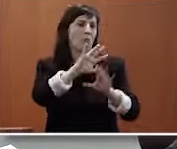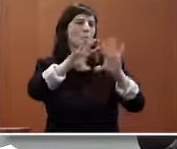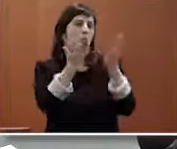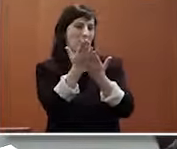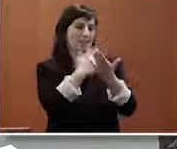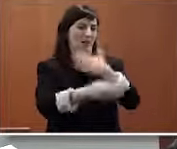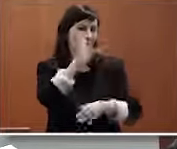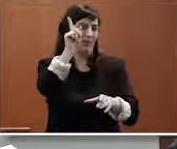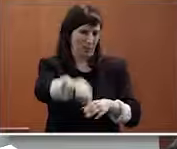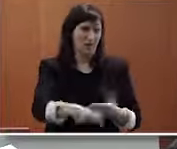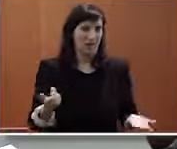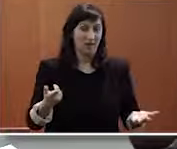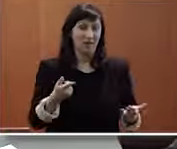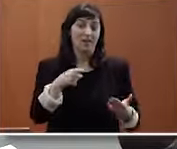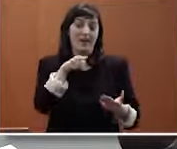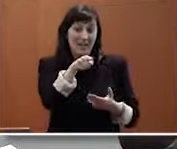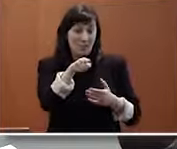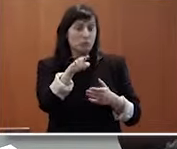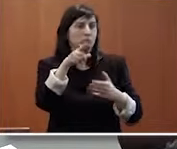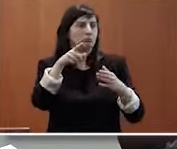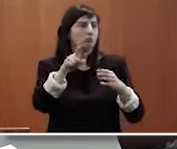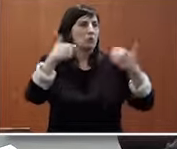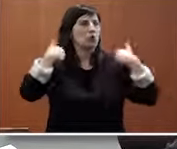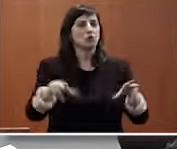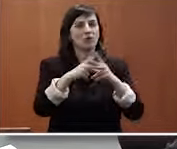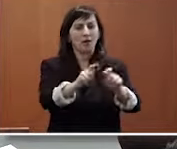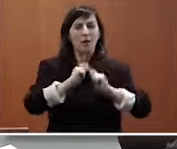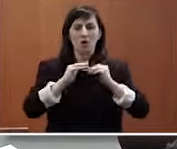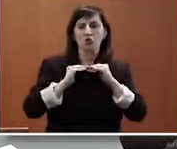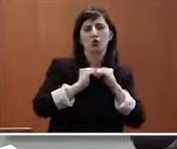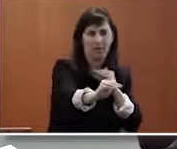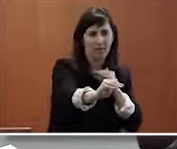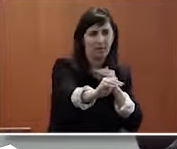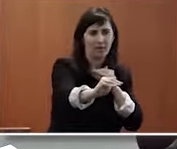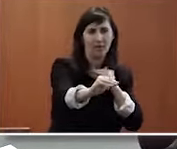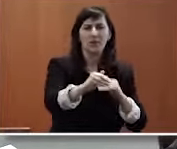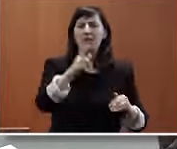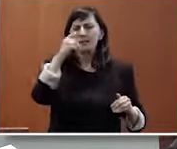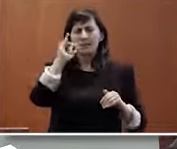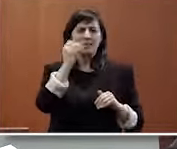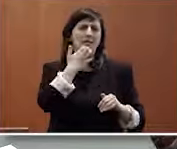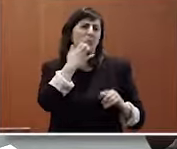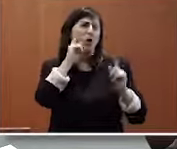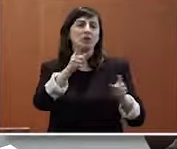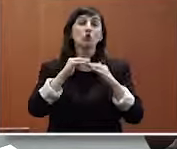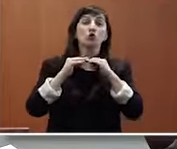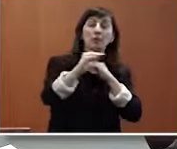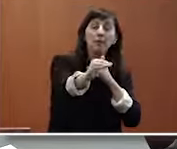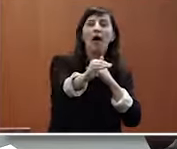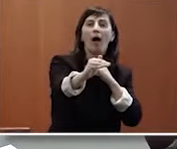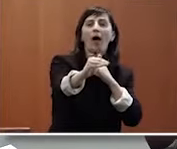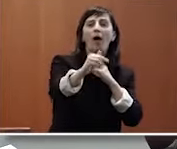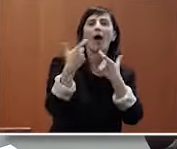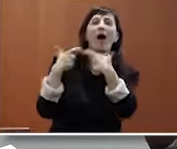y es parte y la sostenibilidad sería creo que equivocado entender que la sostenibilidad puede estar